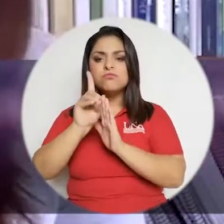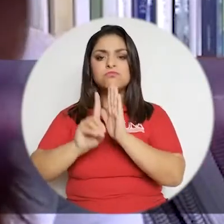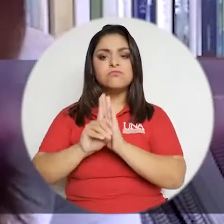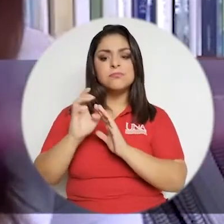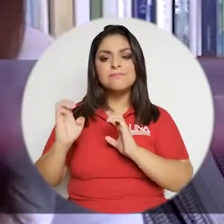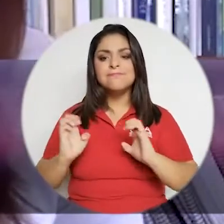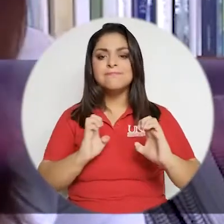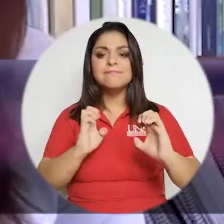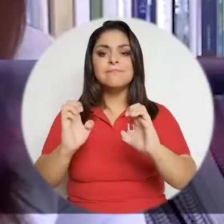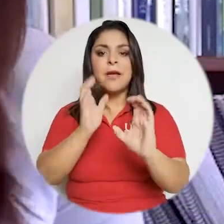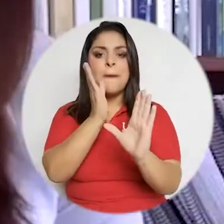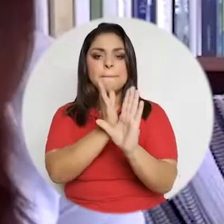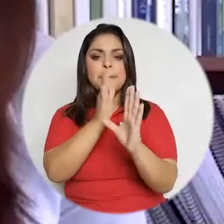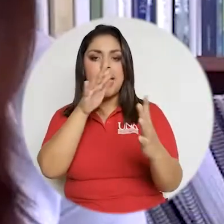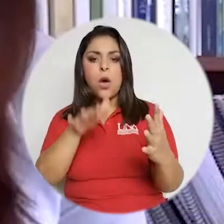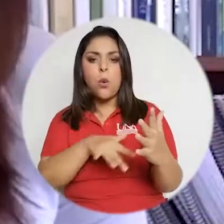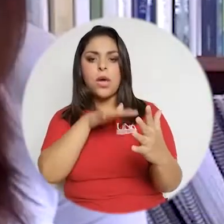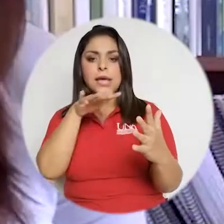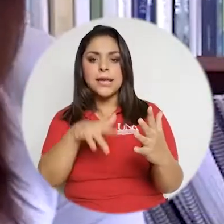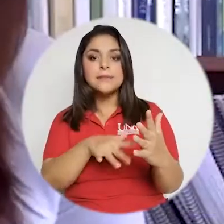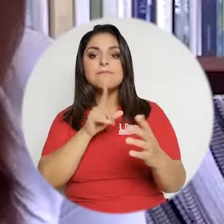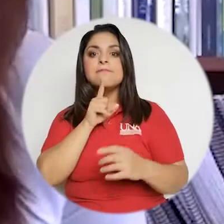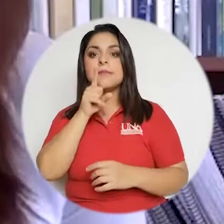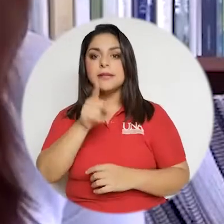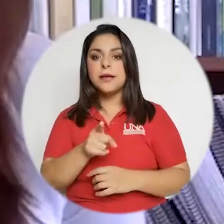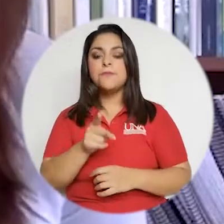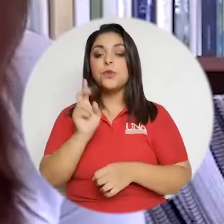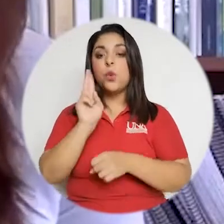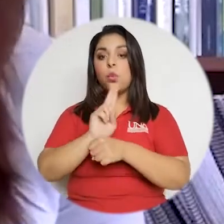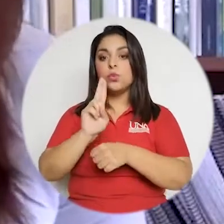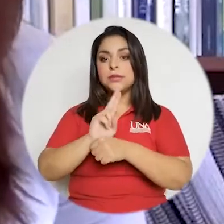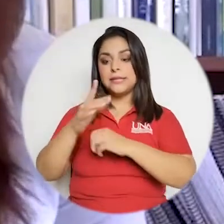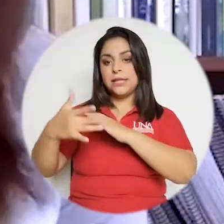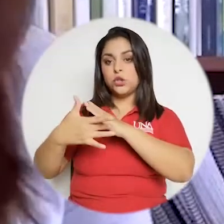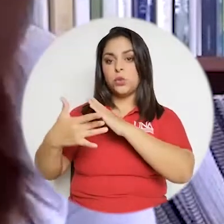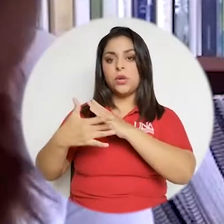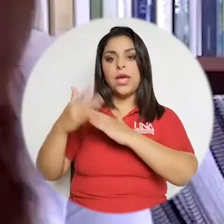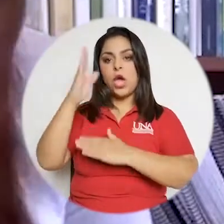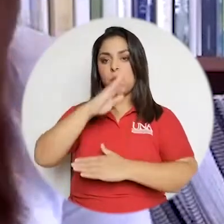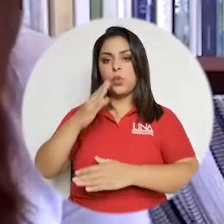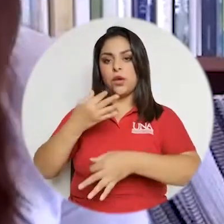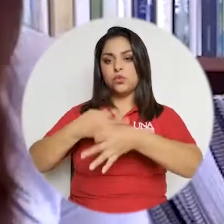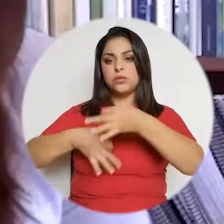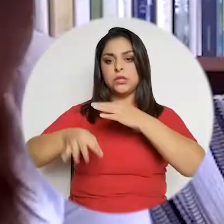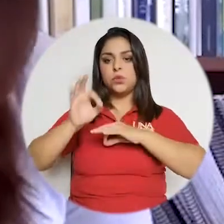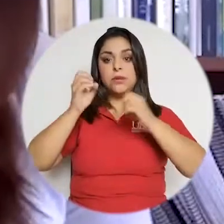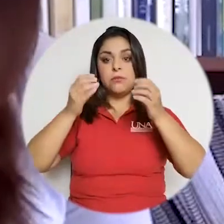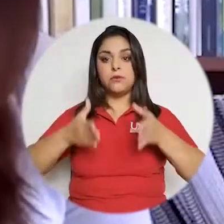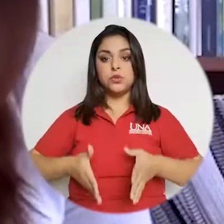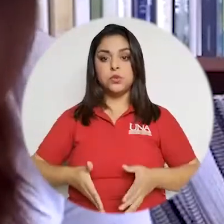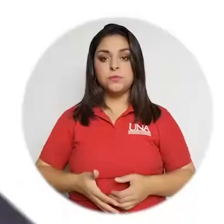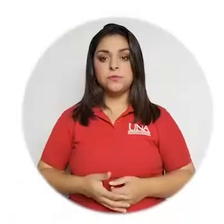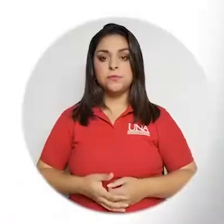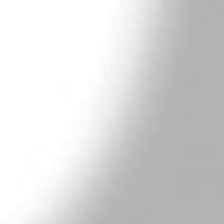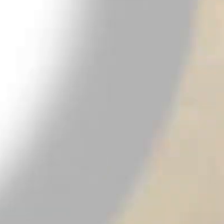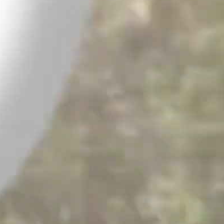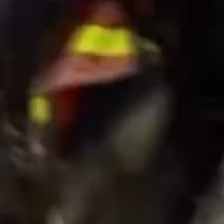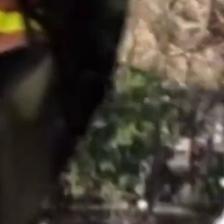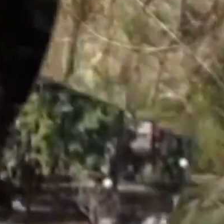desarrollar estrategias pedagógicas, ¿verdad? Un uso pedagógico. La tecnología nunca va a sustituir al docente.